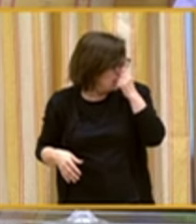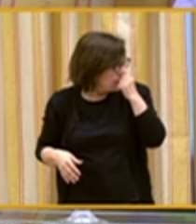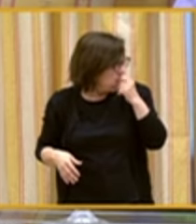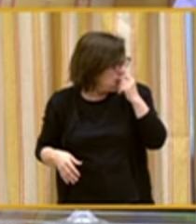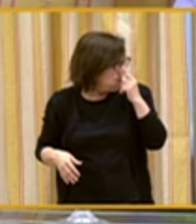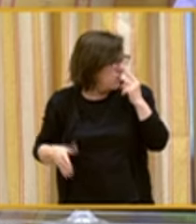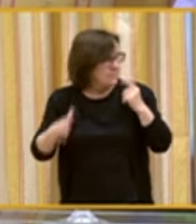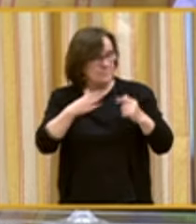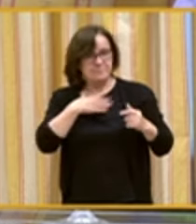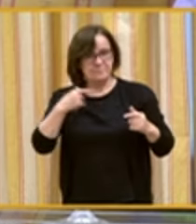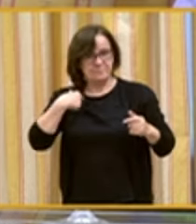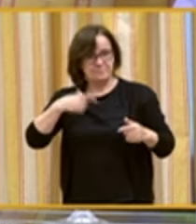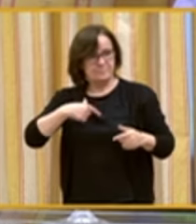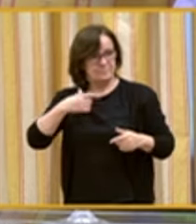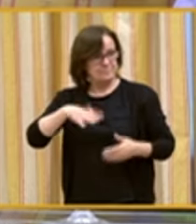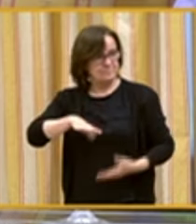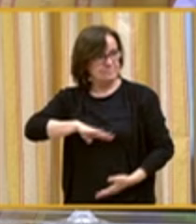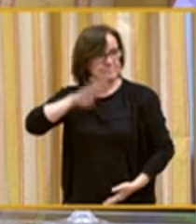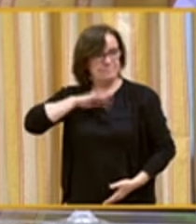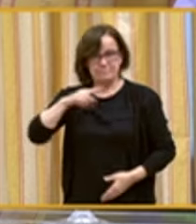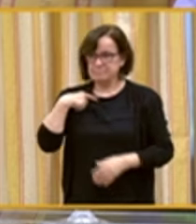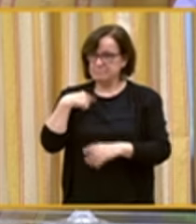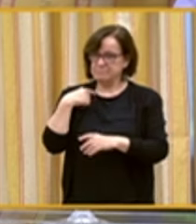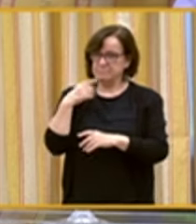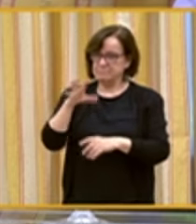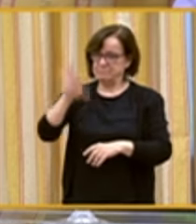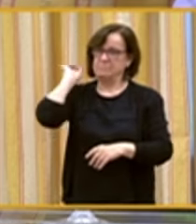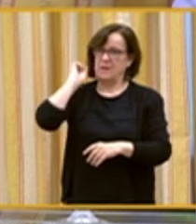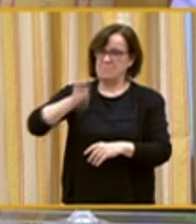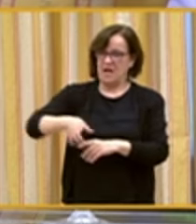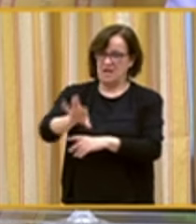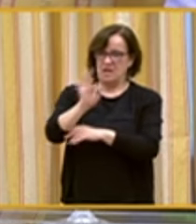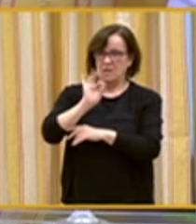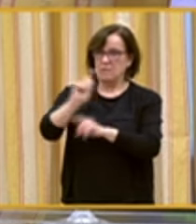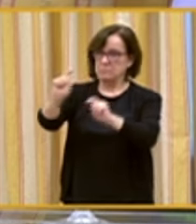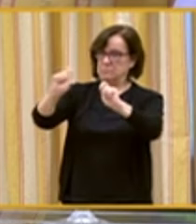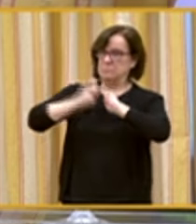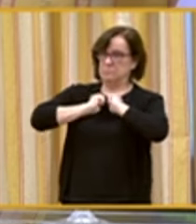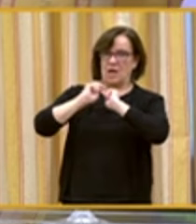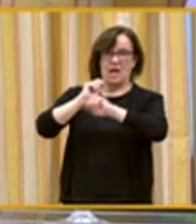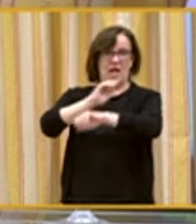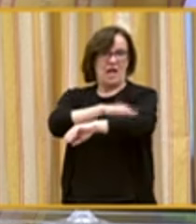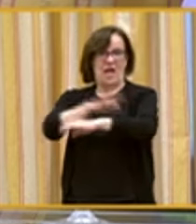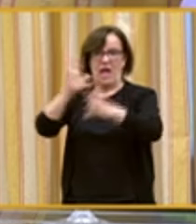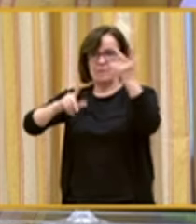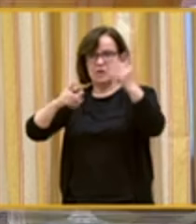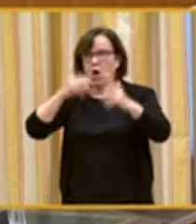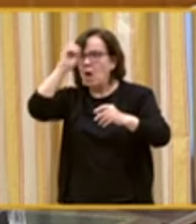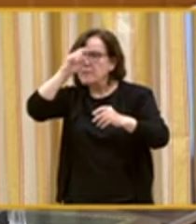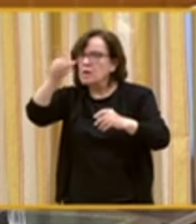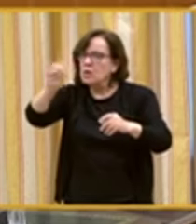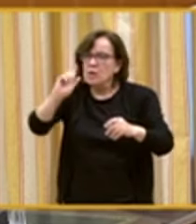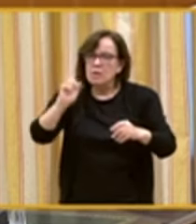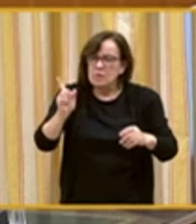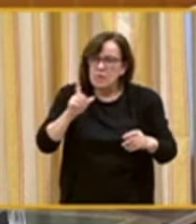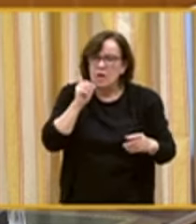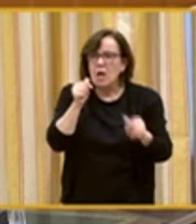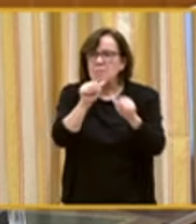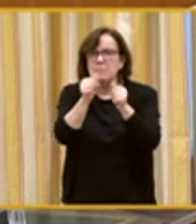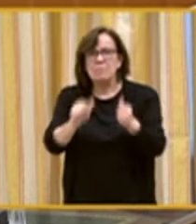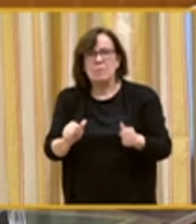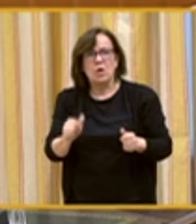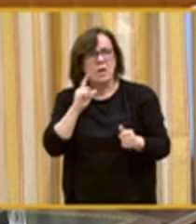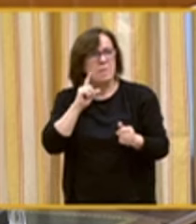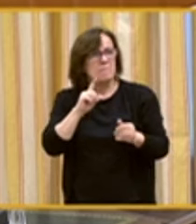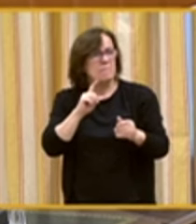Queremos tener la capacidad para elegir los apoyos y que no te los asigne la Administración, sin contar con tu opinión. Hay un modelo que